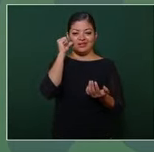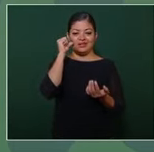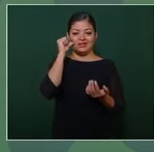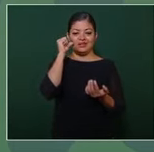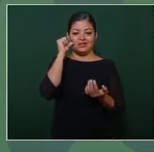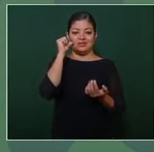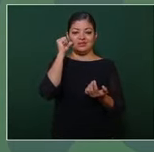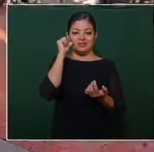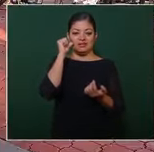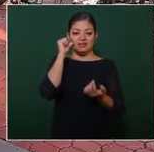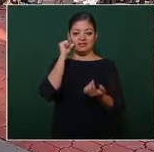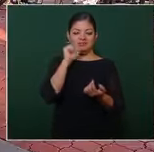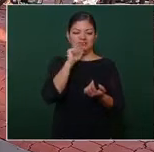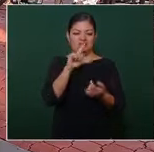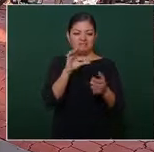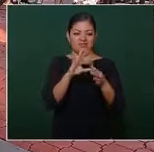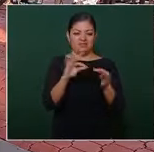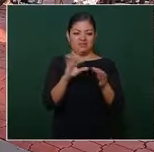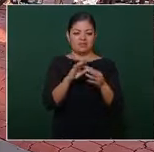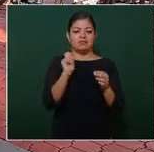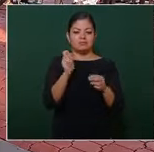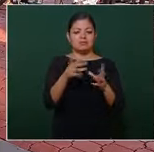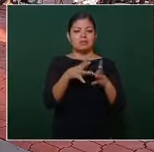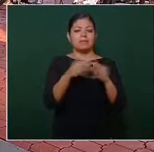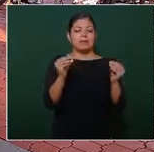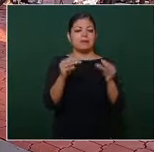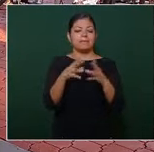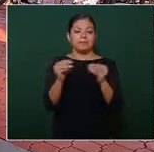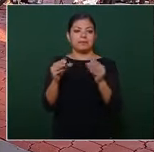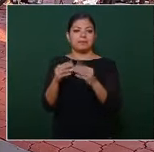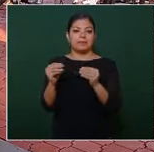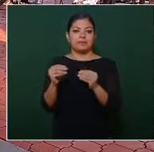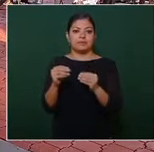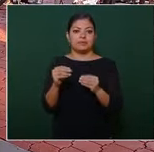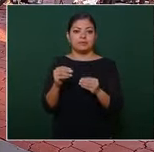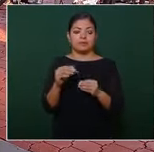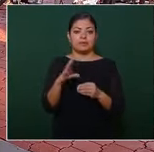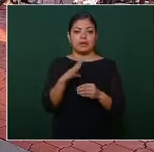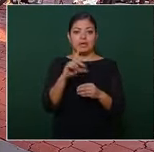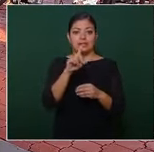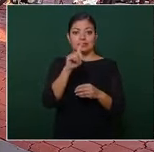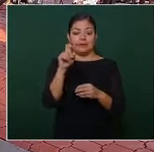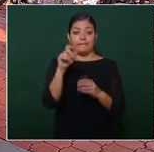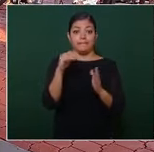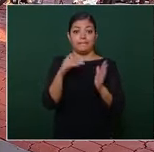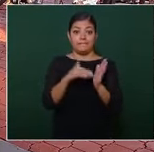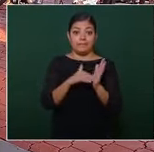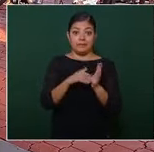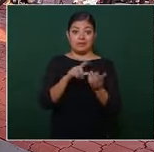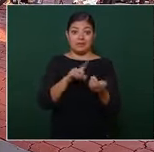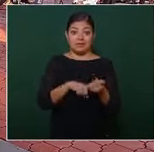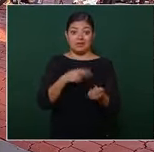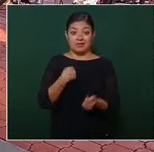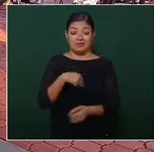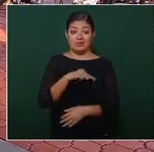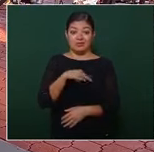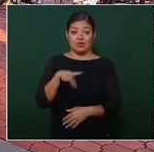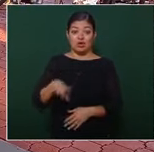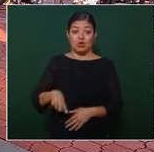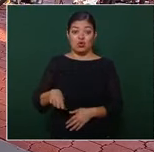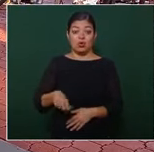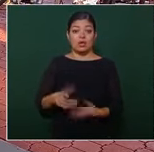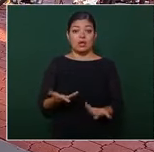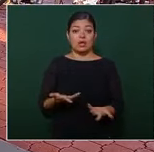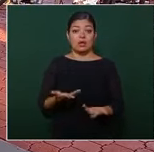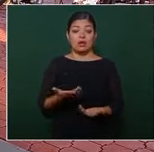que planteaban de que los desaparecidos 100 mil en nuestro gobierno como si